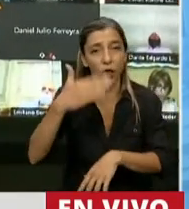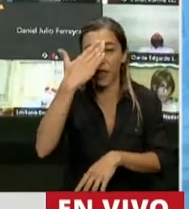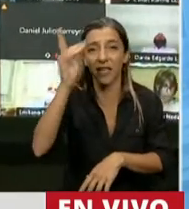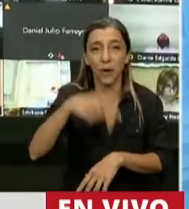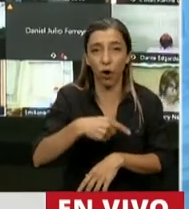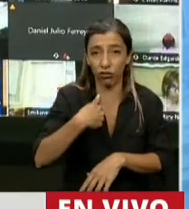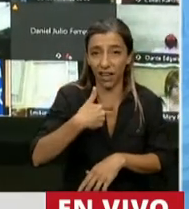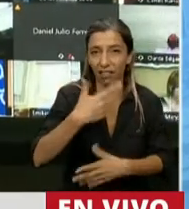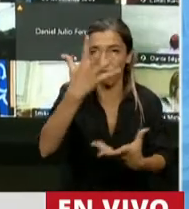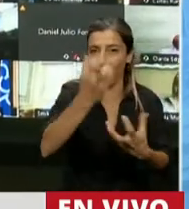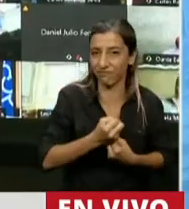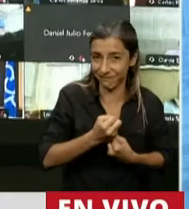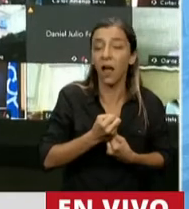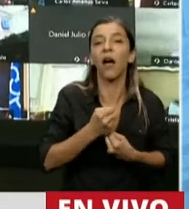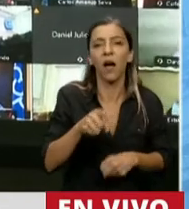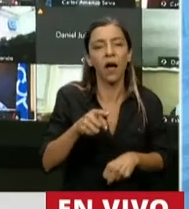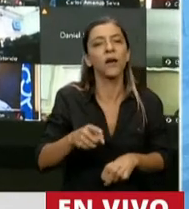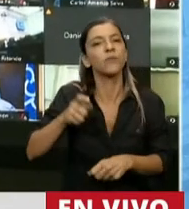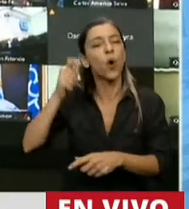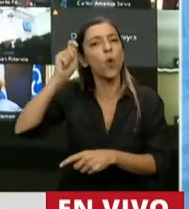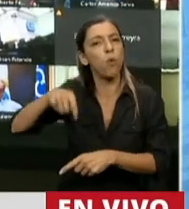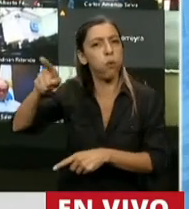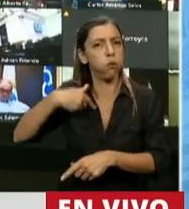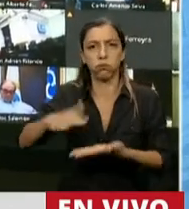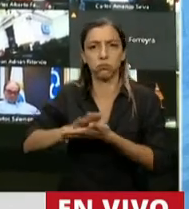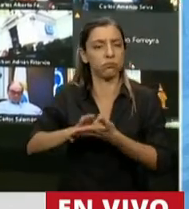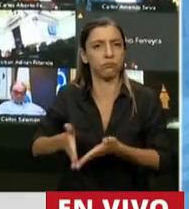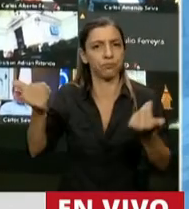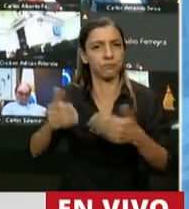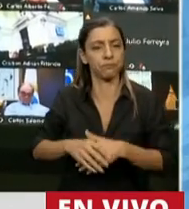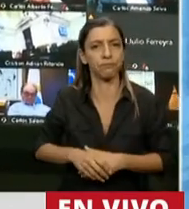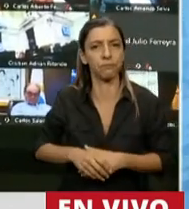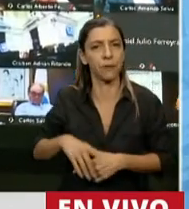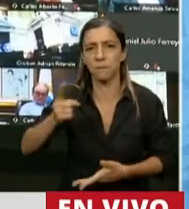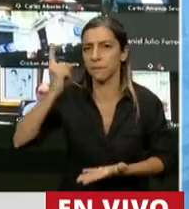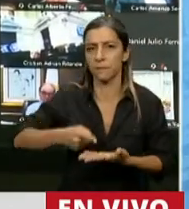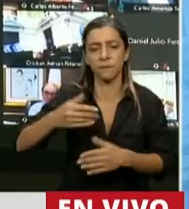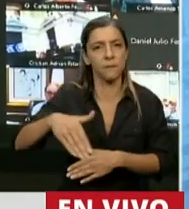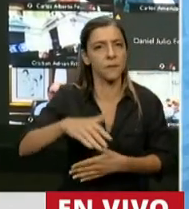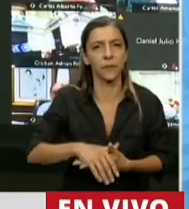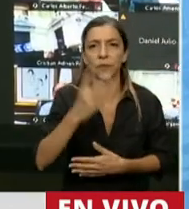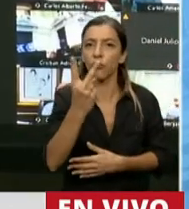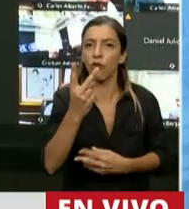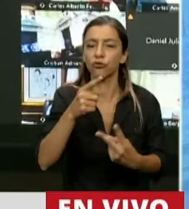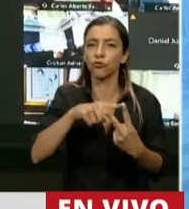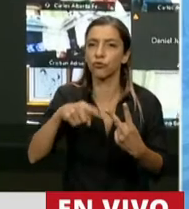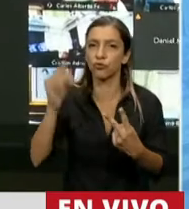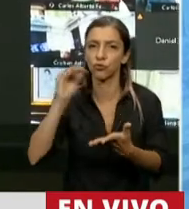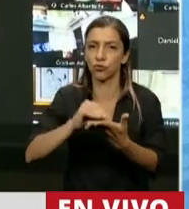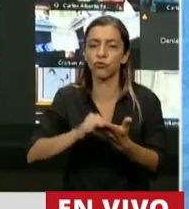coparticipación la corte resolvió en pocos días y dio una medida cautelar y ahí afirmó dos principios